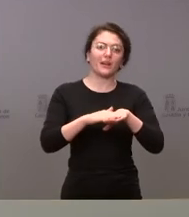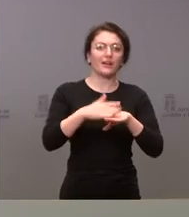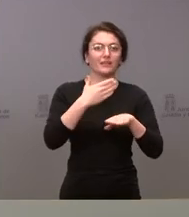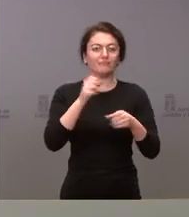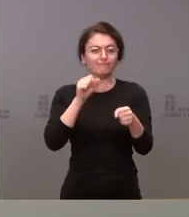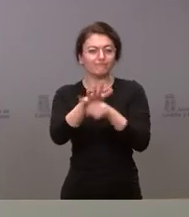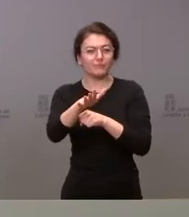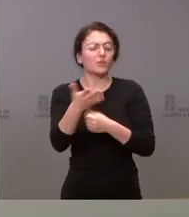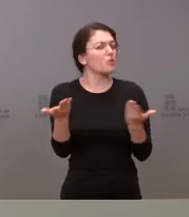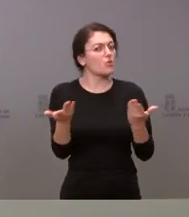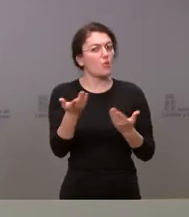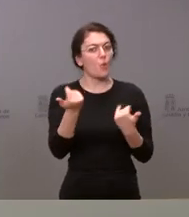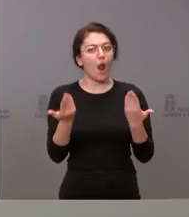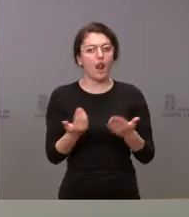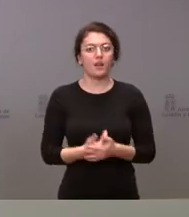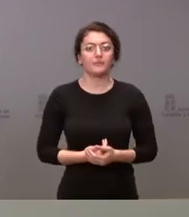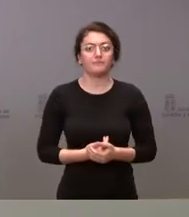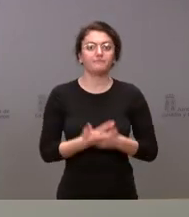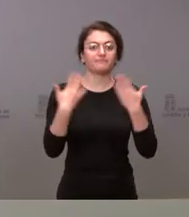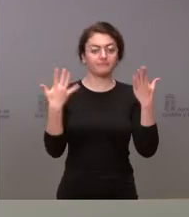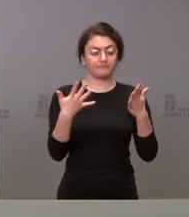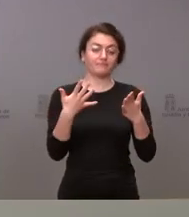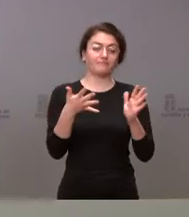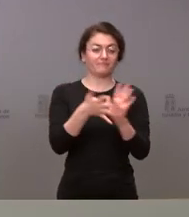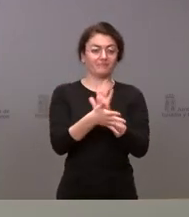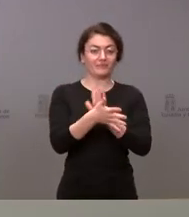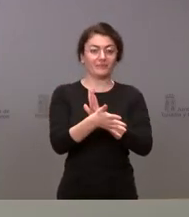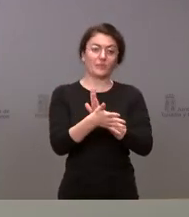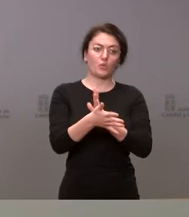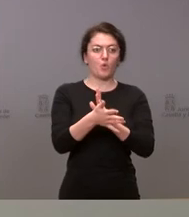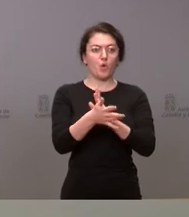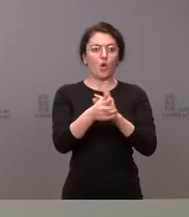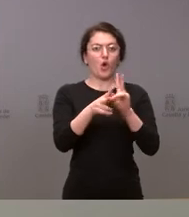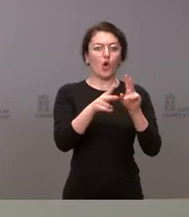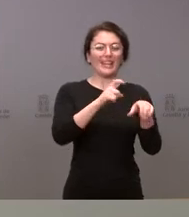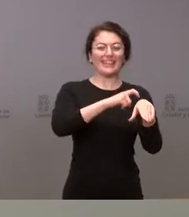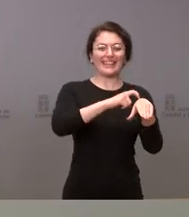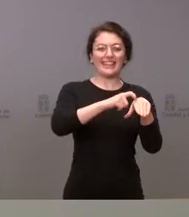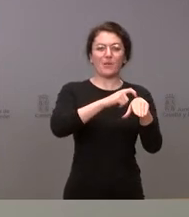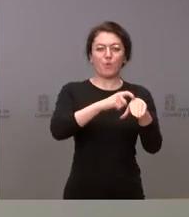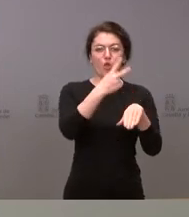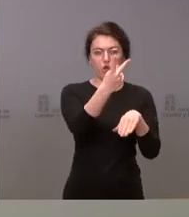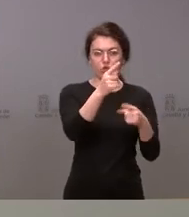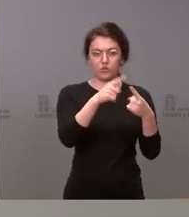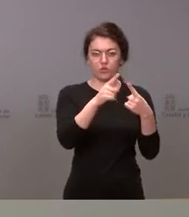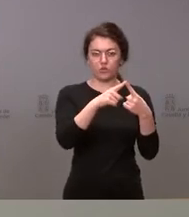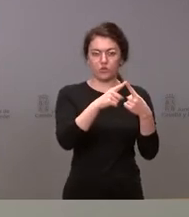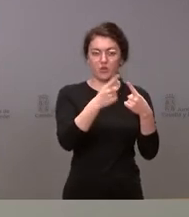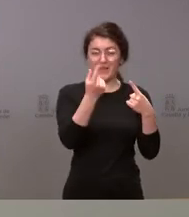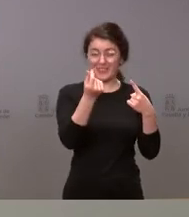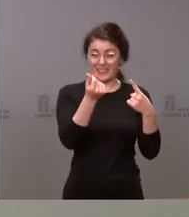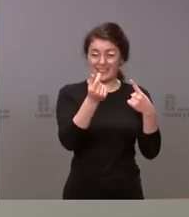Bueno, estamos hablando de dos tipos de cuantías. Las que tienen que ver, en primer lugar, con la ayuda